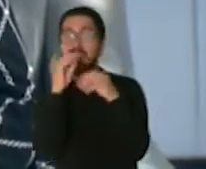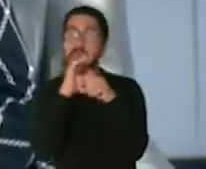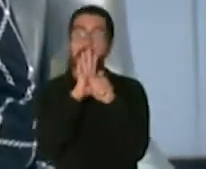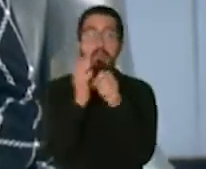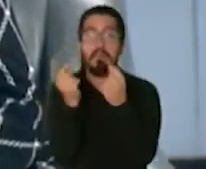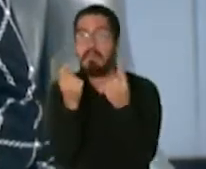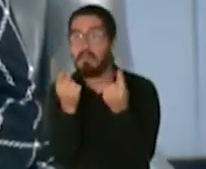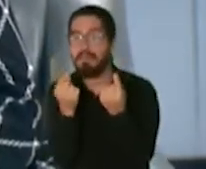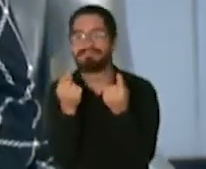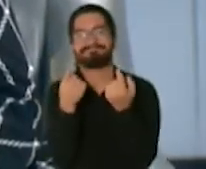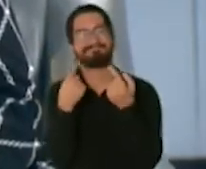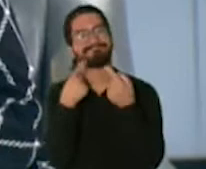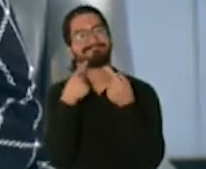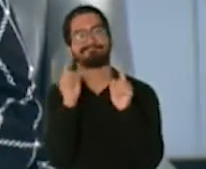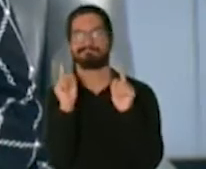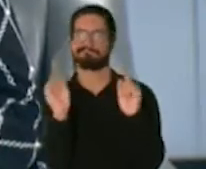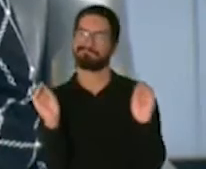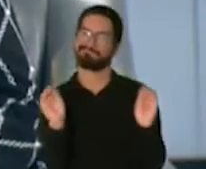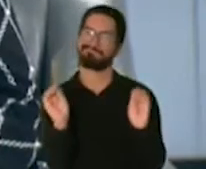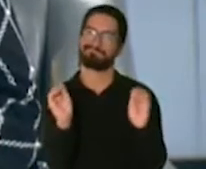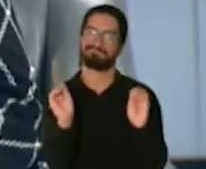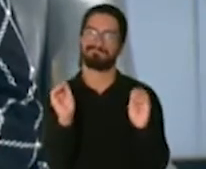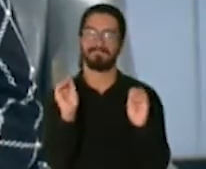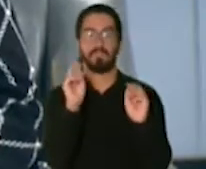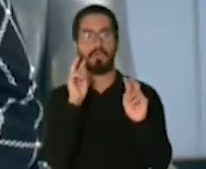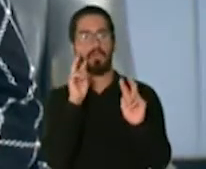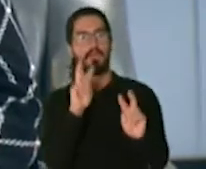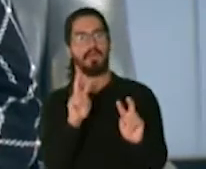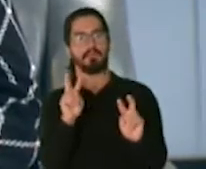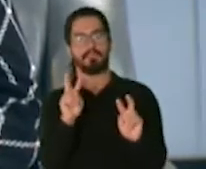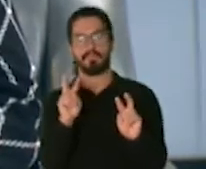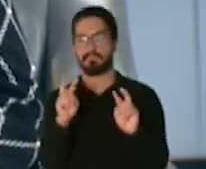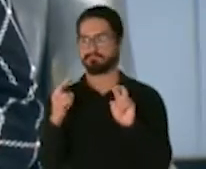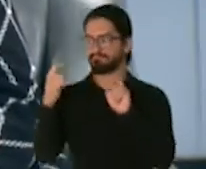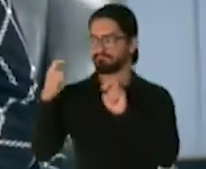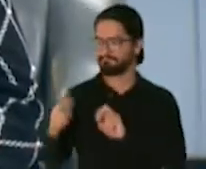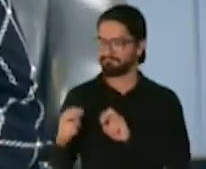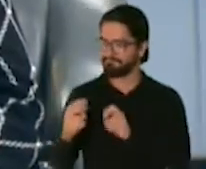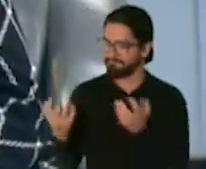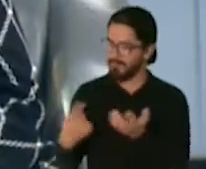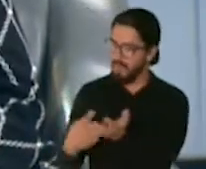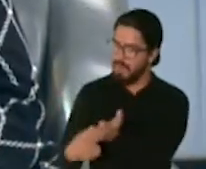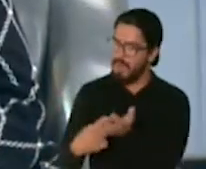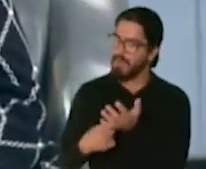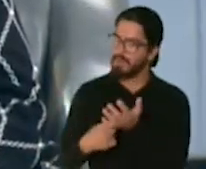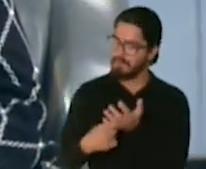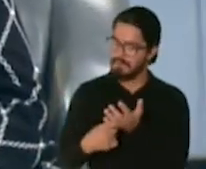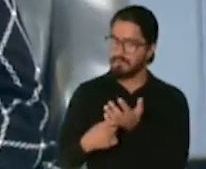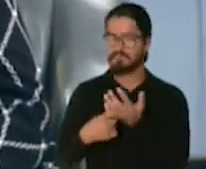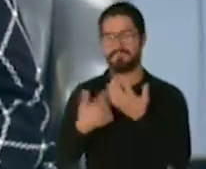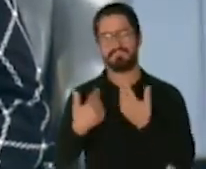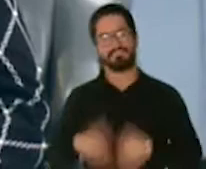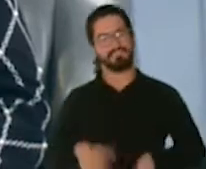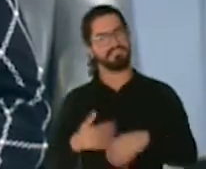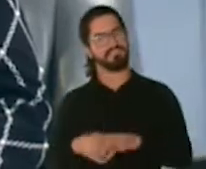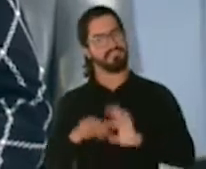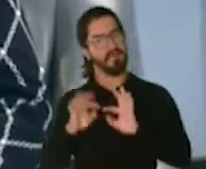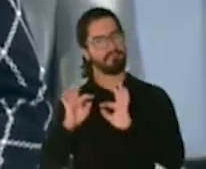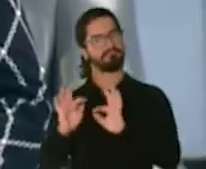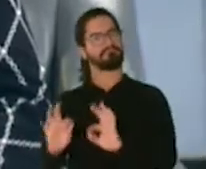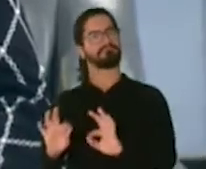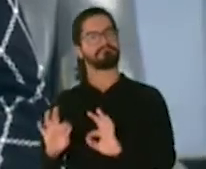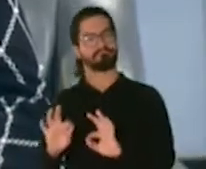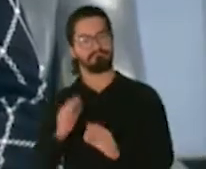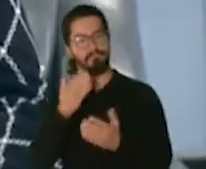siento bien satisfecha con tenerlo aquí hoy, y sobre todo el que haya solito, sin que se le haya hecho preguntas,